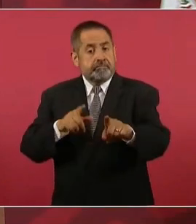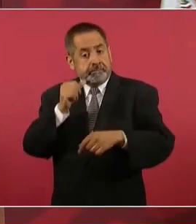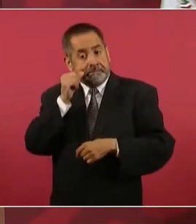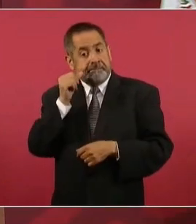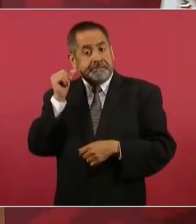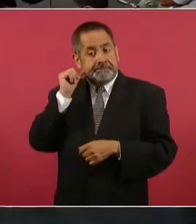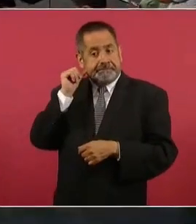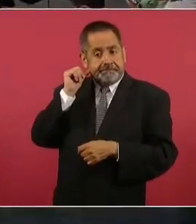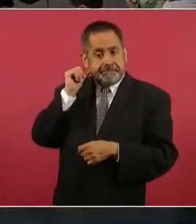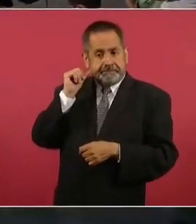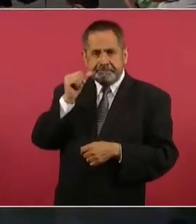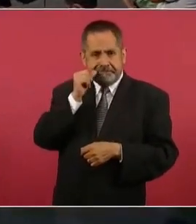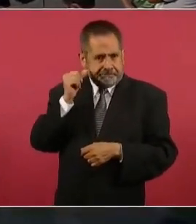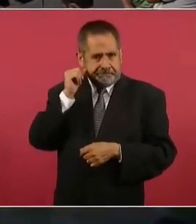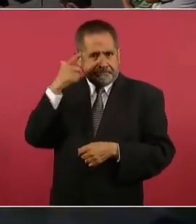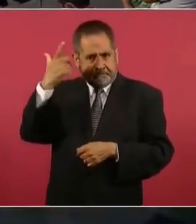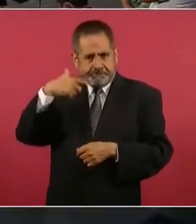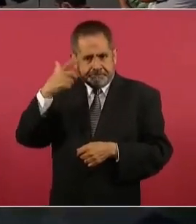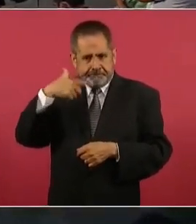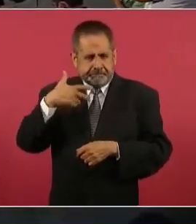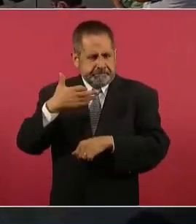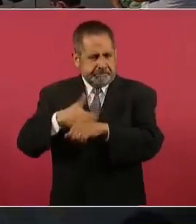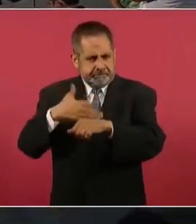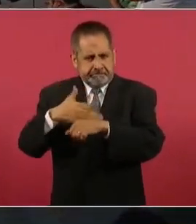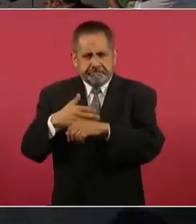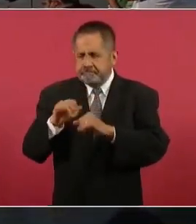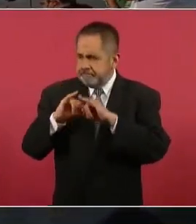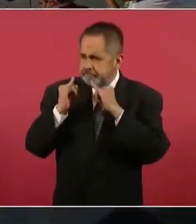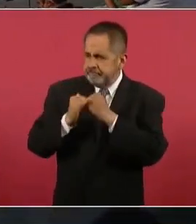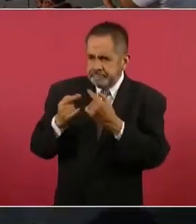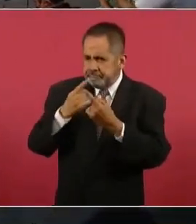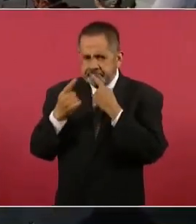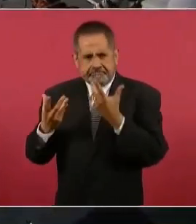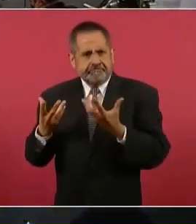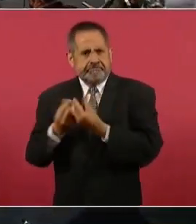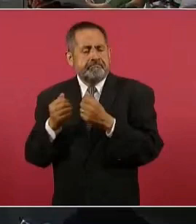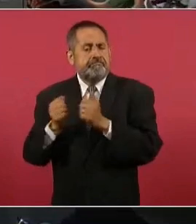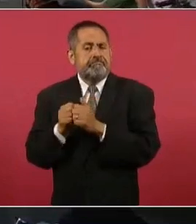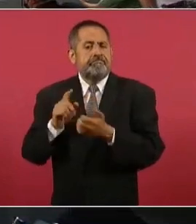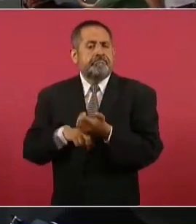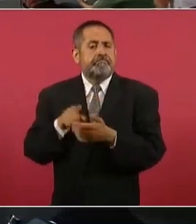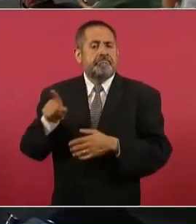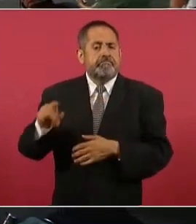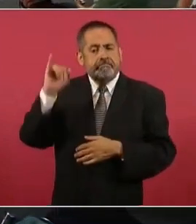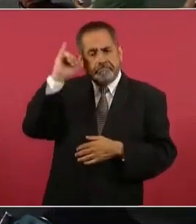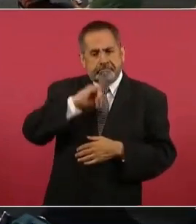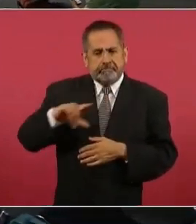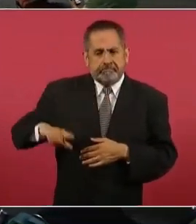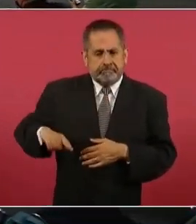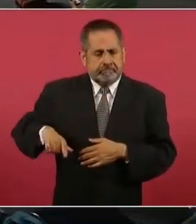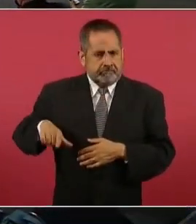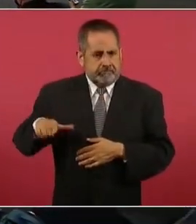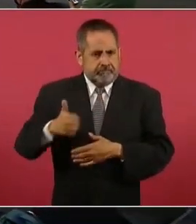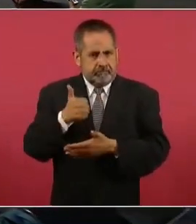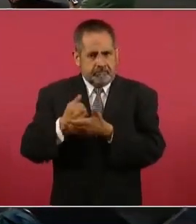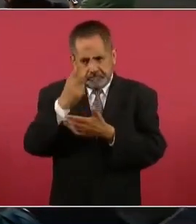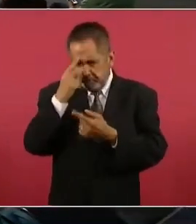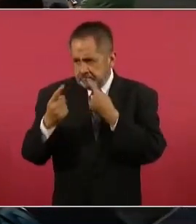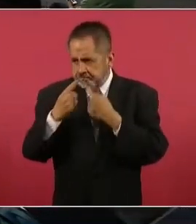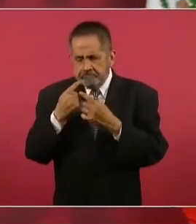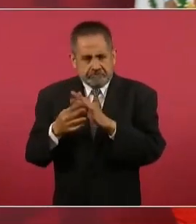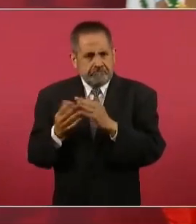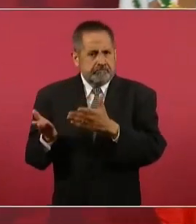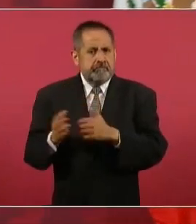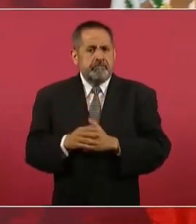en la noche, en la tarde que tuvimos la reunión con la jefa de gobierno de la Ciudad de México,